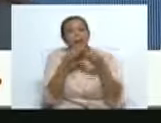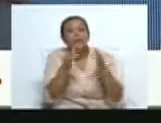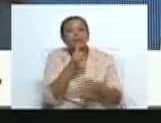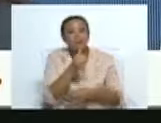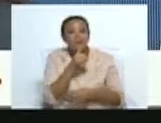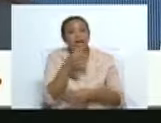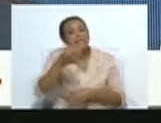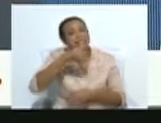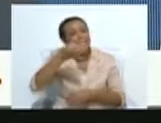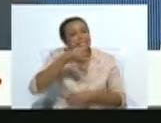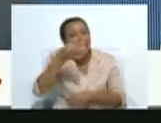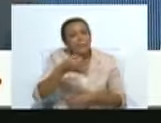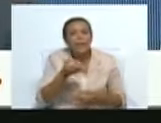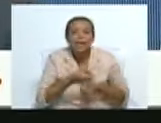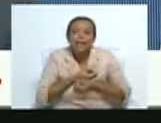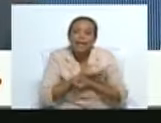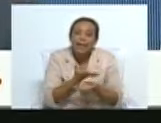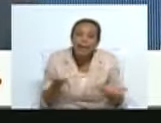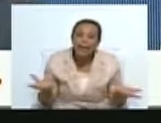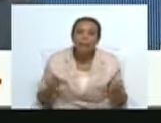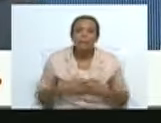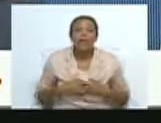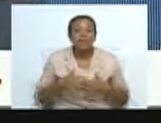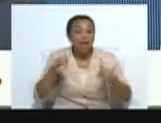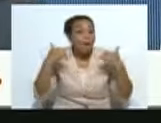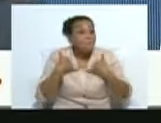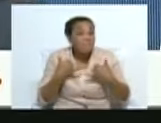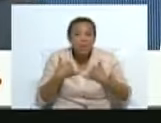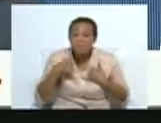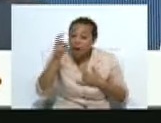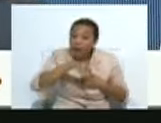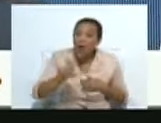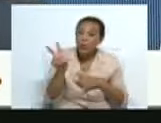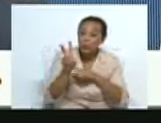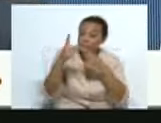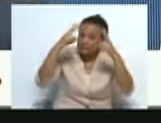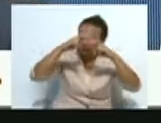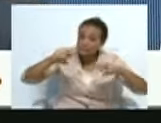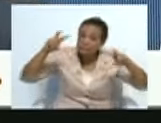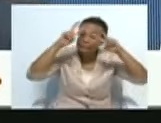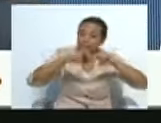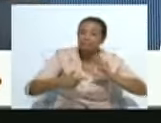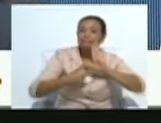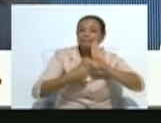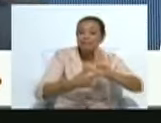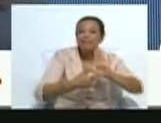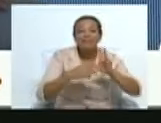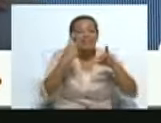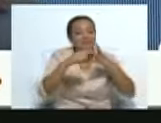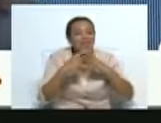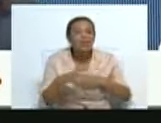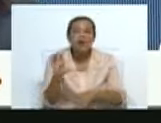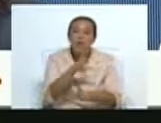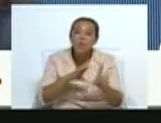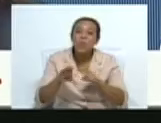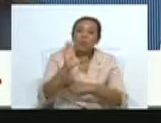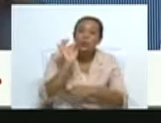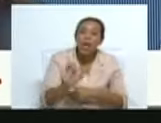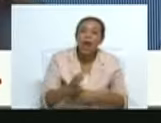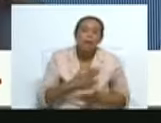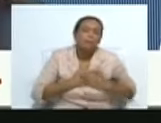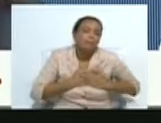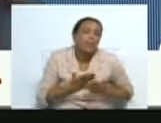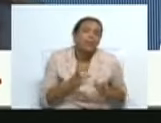noticias de siempre que queremos llevar a ustedes desde la propia analogía, desde la propia diversidad cultural y desde el propio